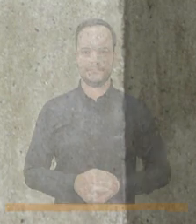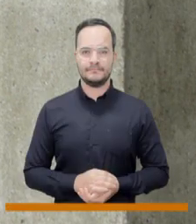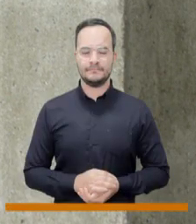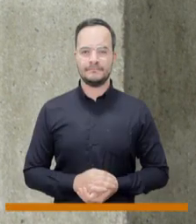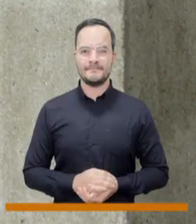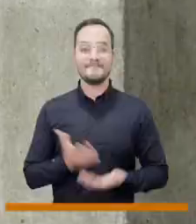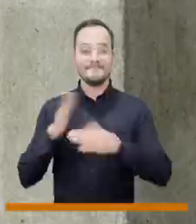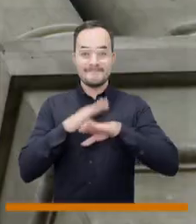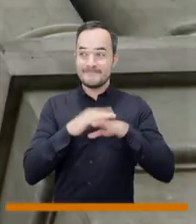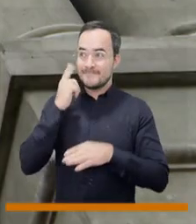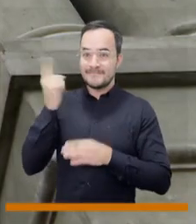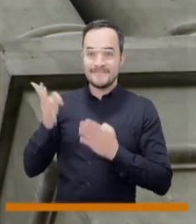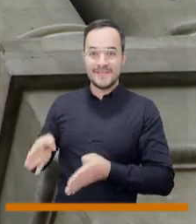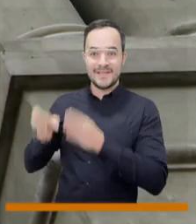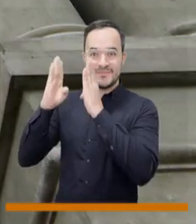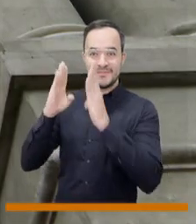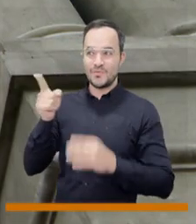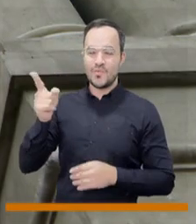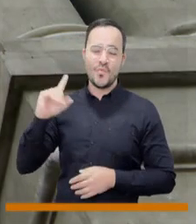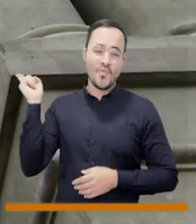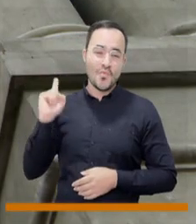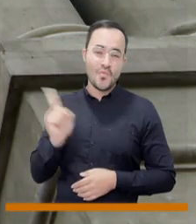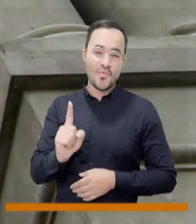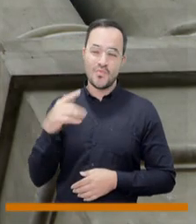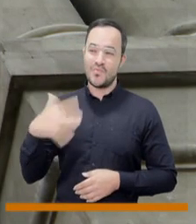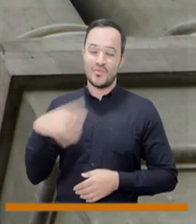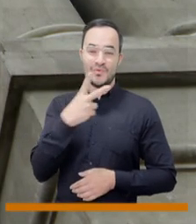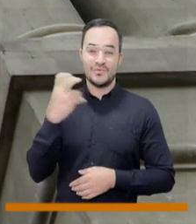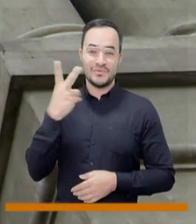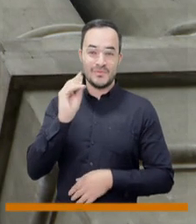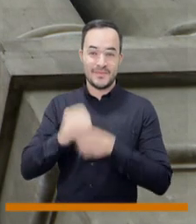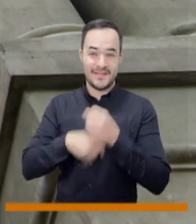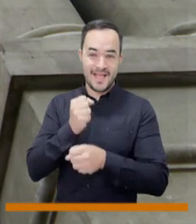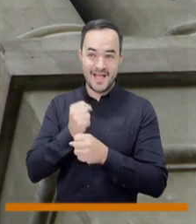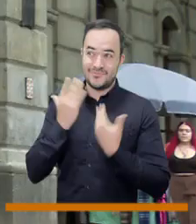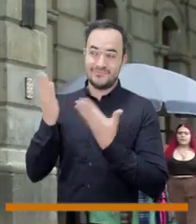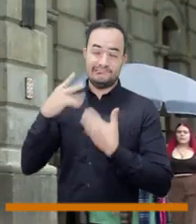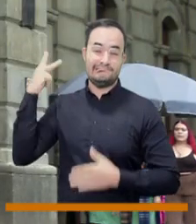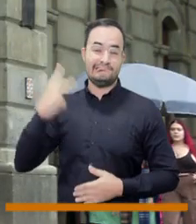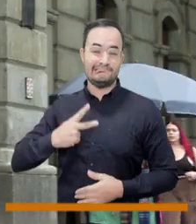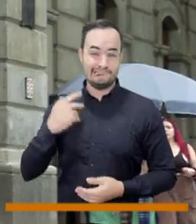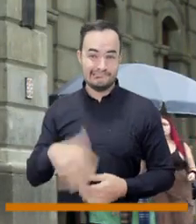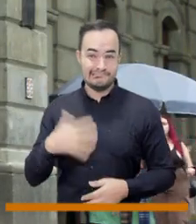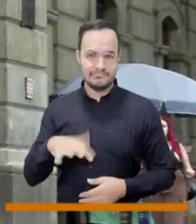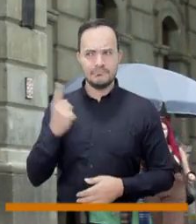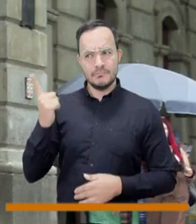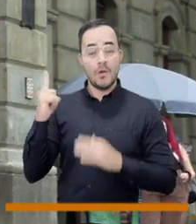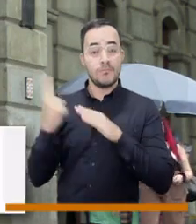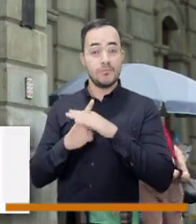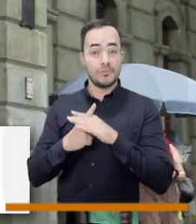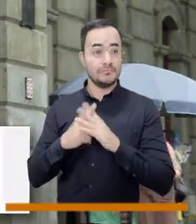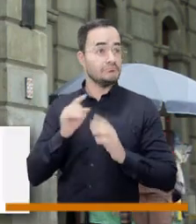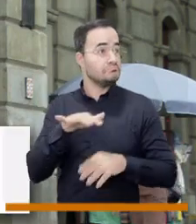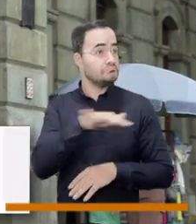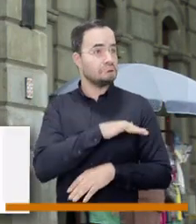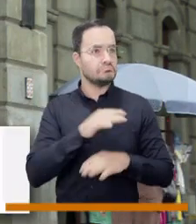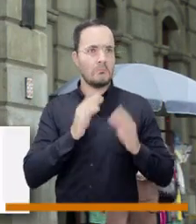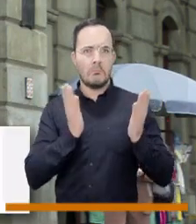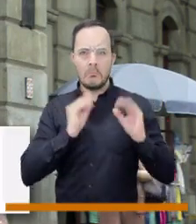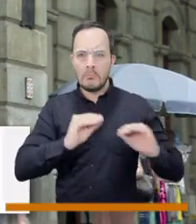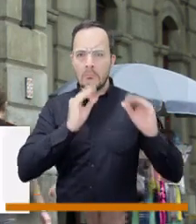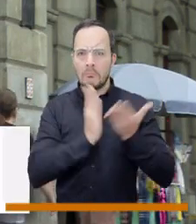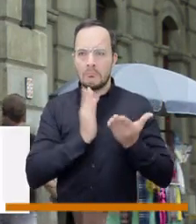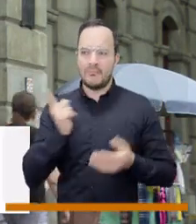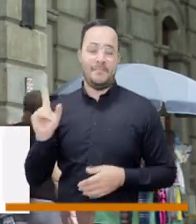este es un edificio que tiene 220 años de historia y se podría decir que aquí nació la educación de medellín el